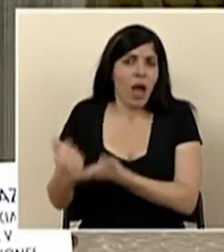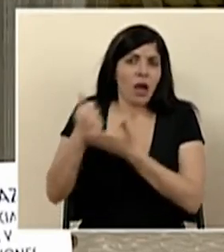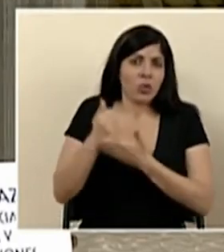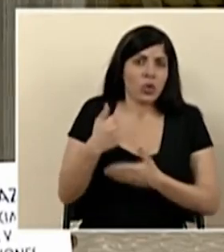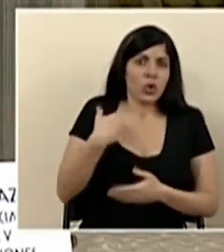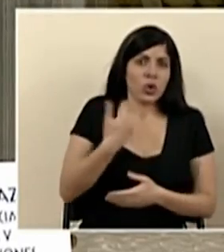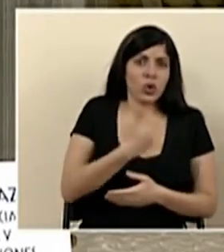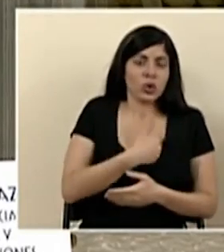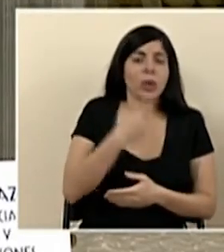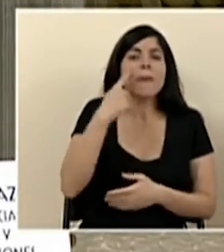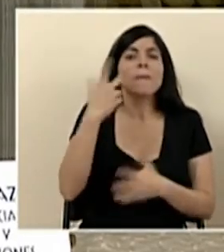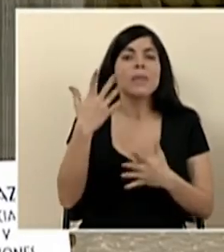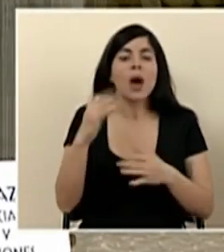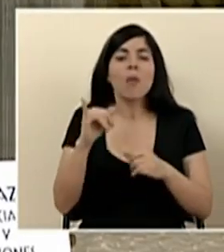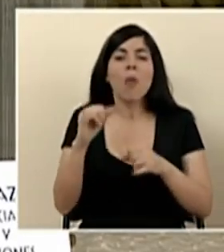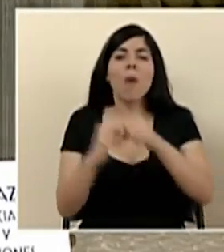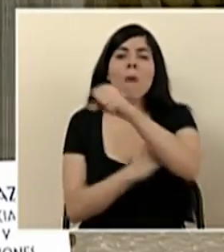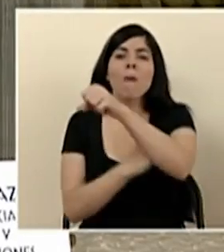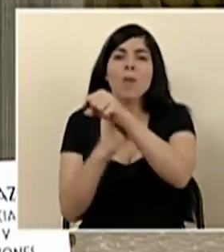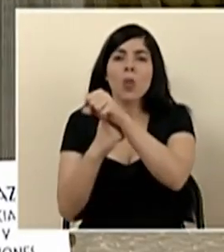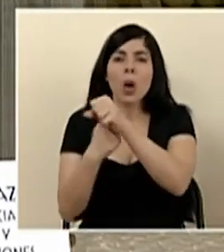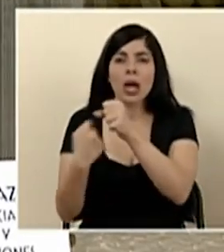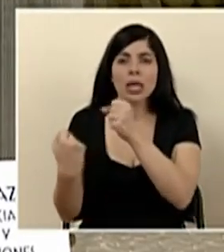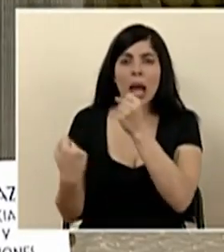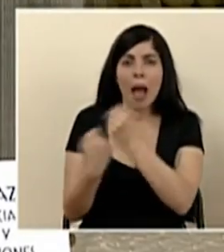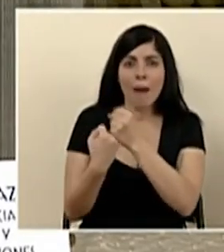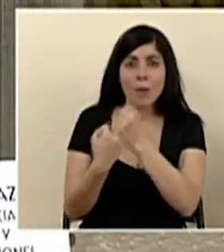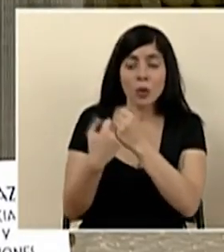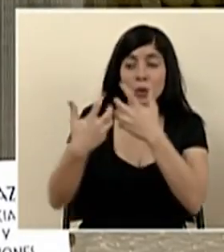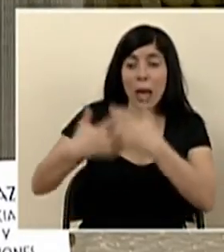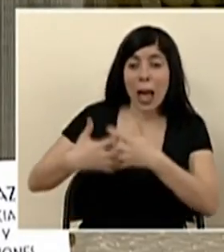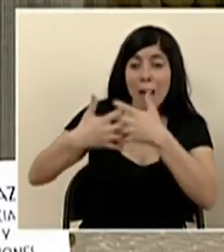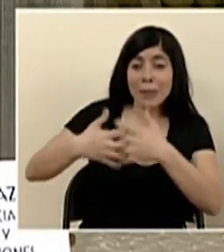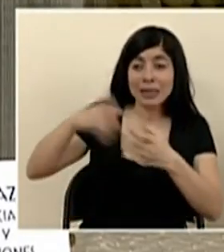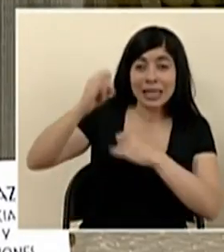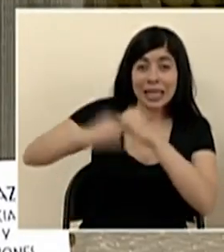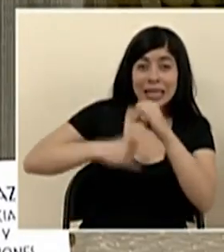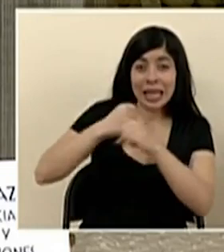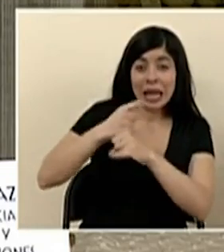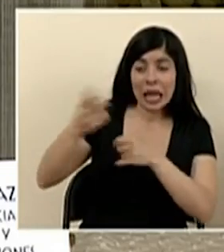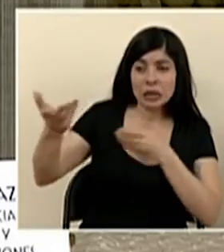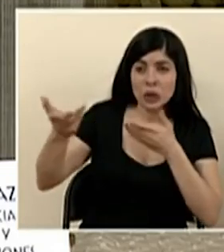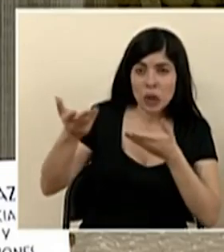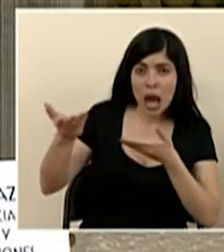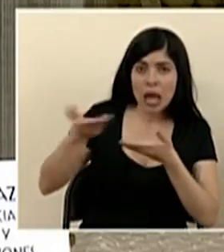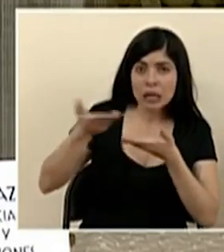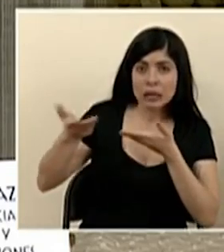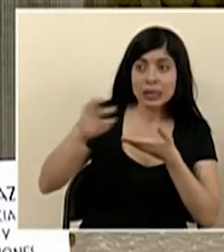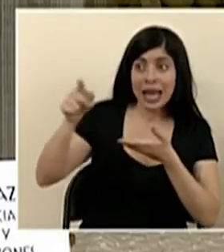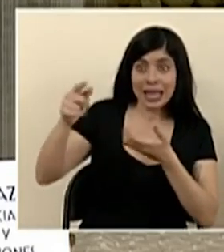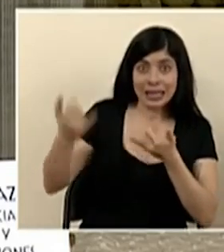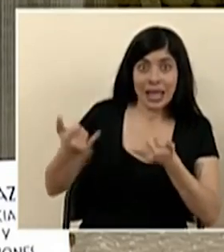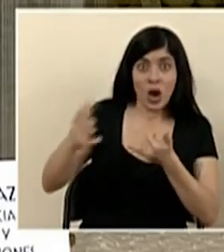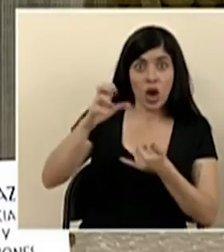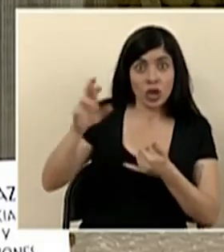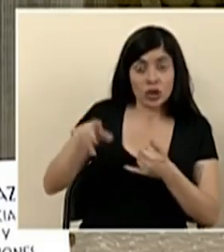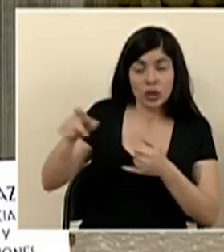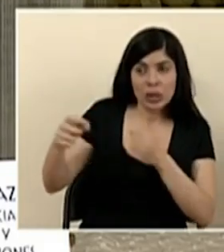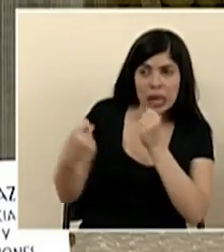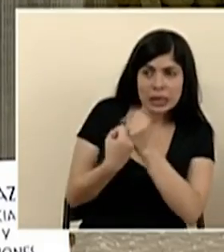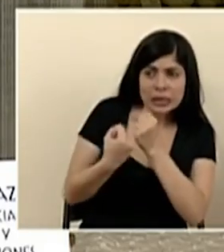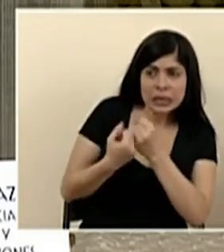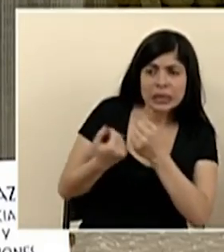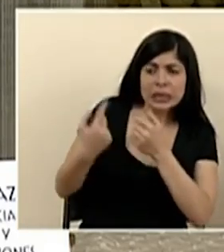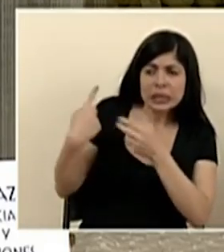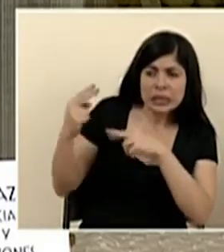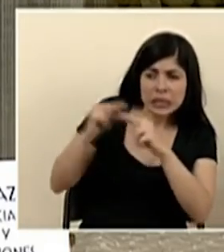a crear ese puente de apoyo con muchas de las empresas transnacionales que actualmente están en Costa Rica para este